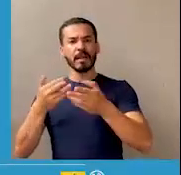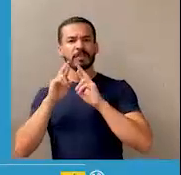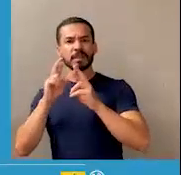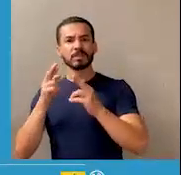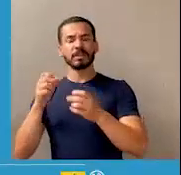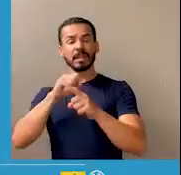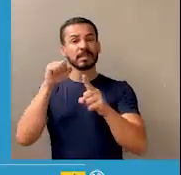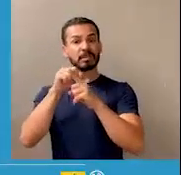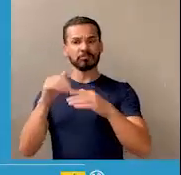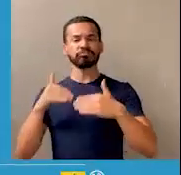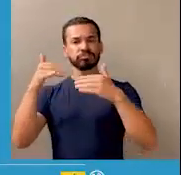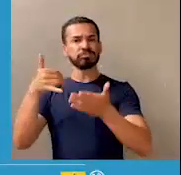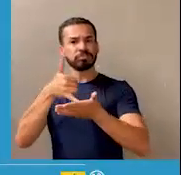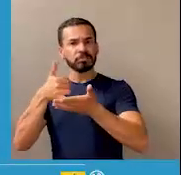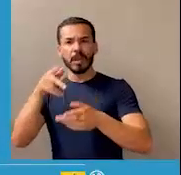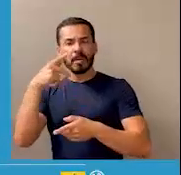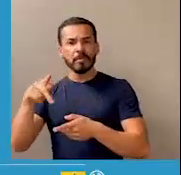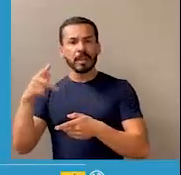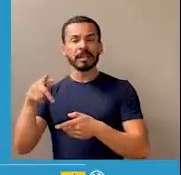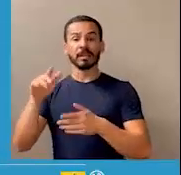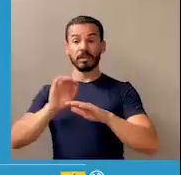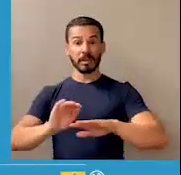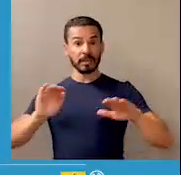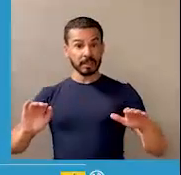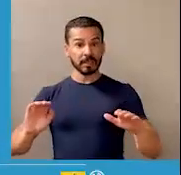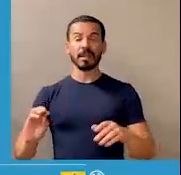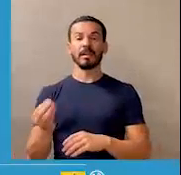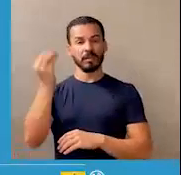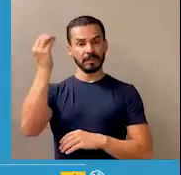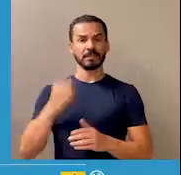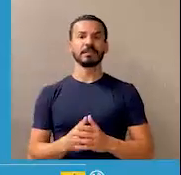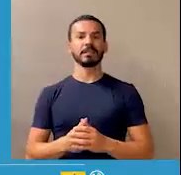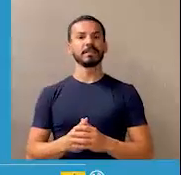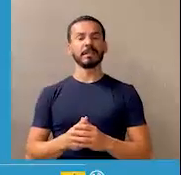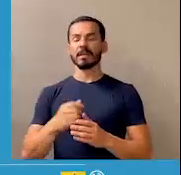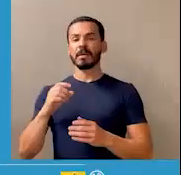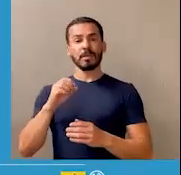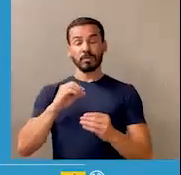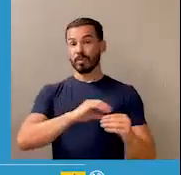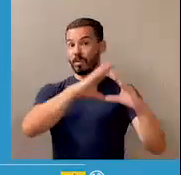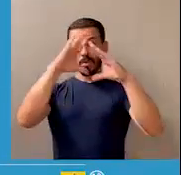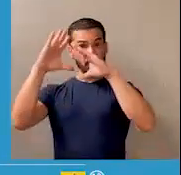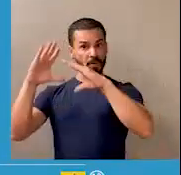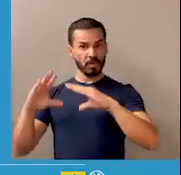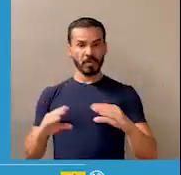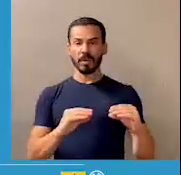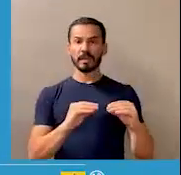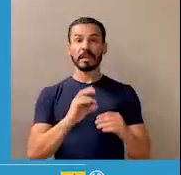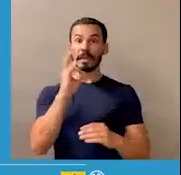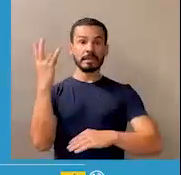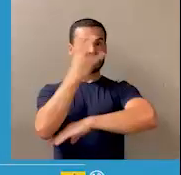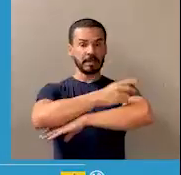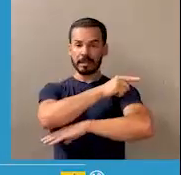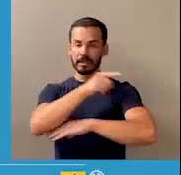a las situaciones de alto riesgo y vulnerabilidad de los niños, niñas y adolescentes las 24 horas del día, los